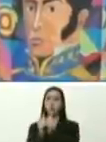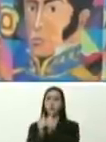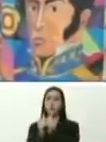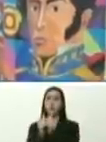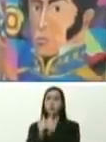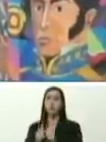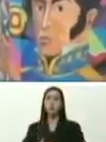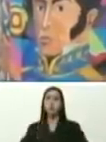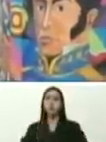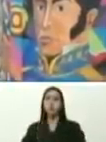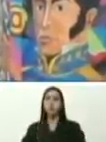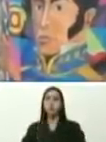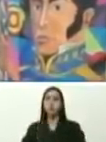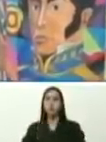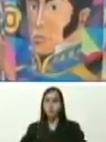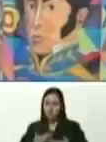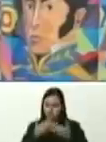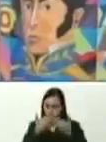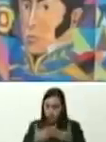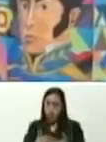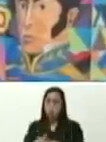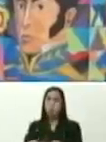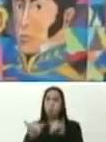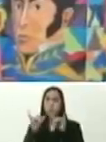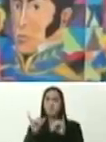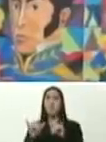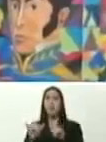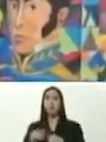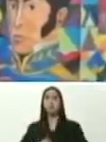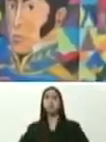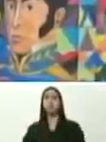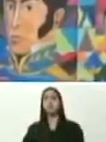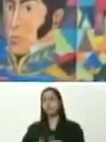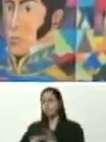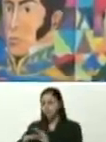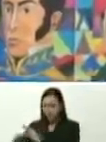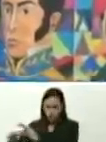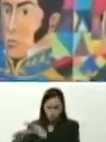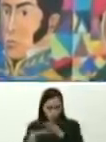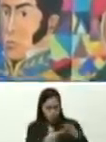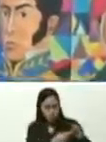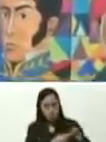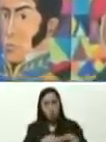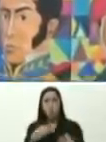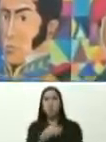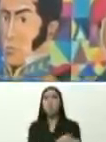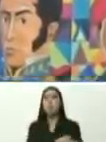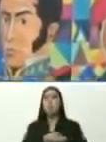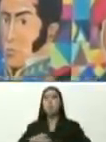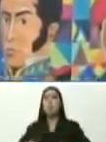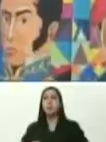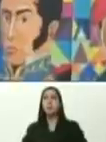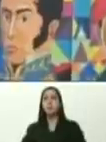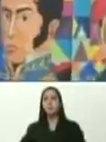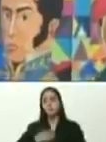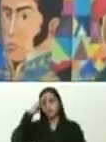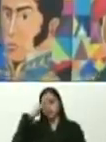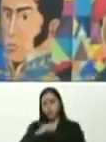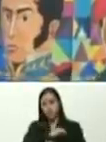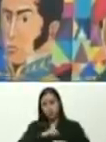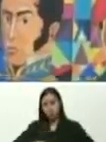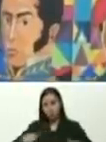pueblo, por el pueblo, para el pueblo, unidos, en unión perfecta, cívico, militar, policial,